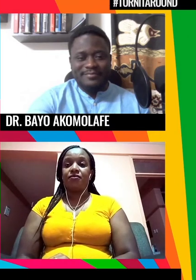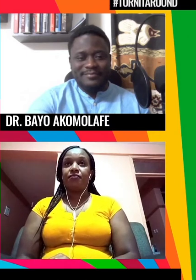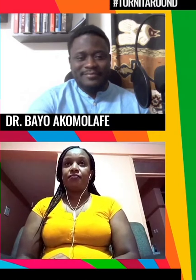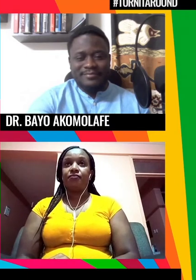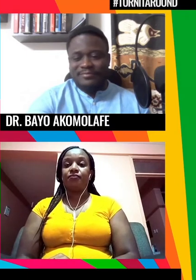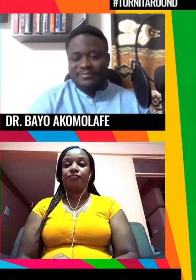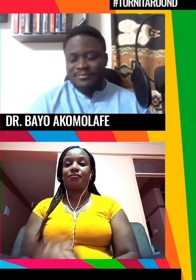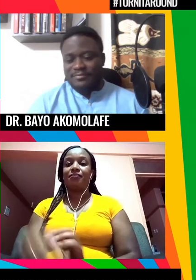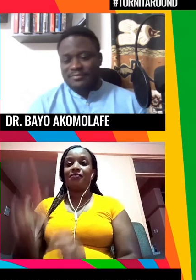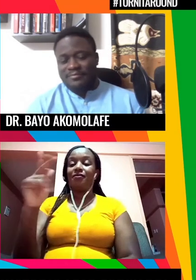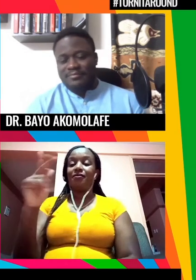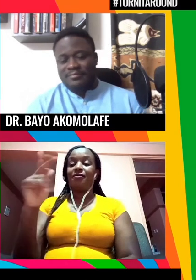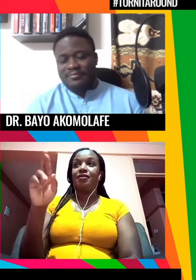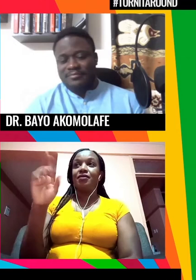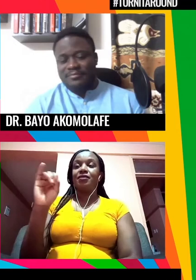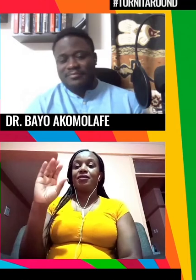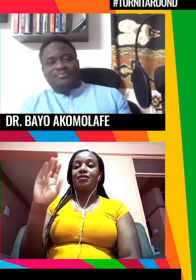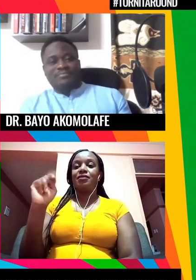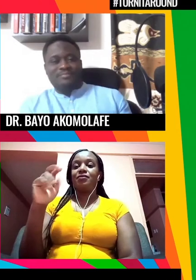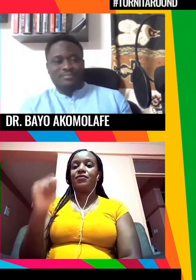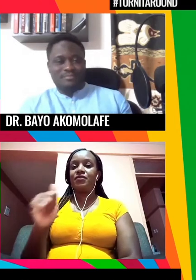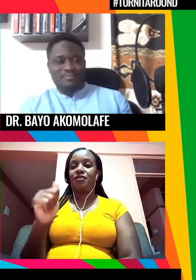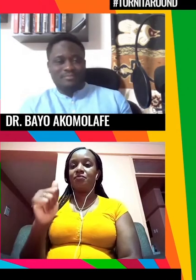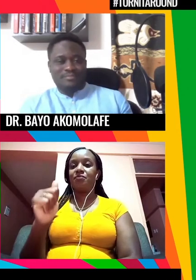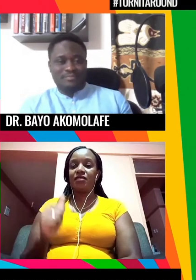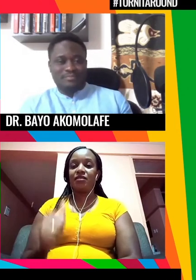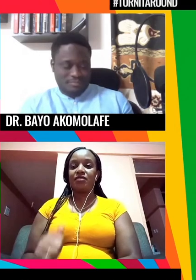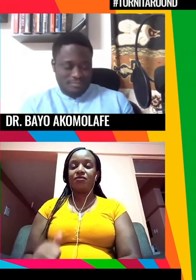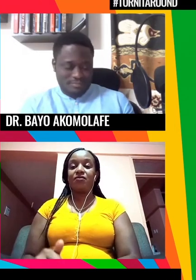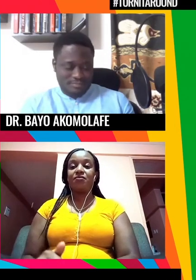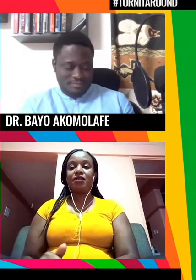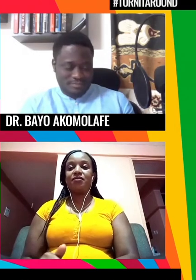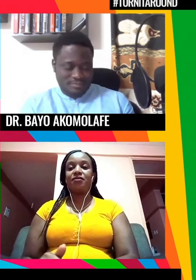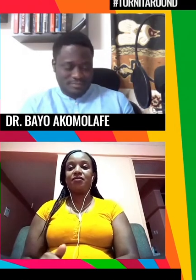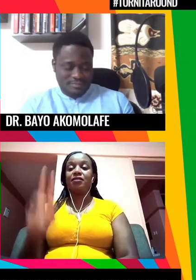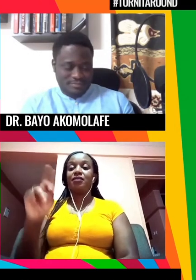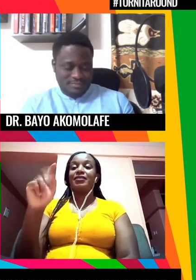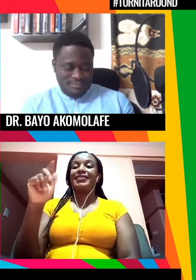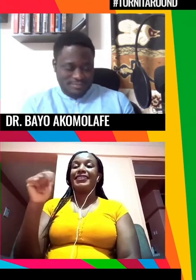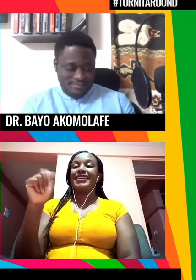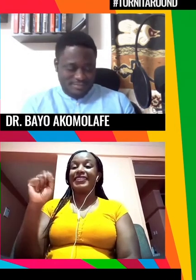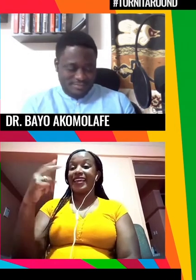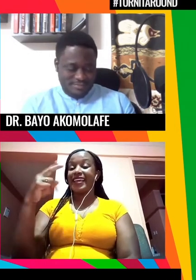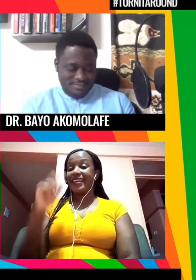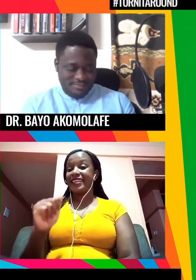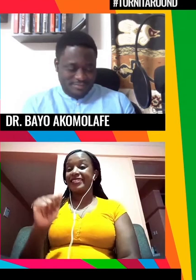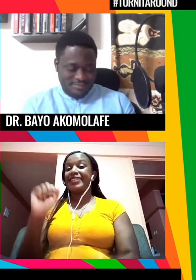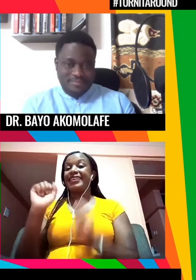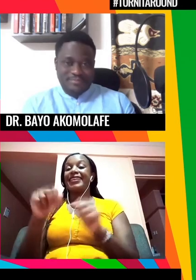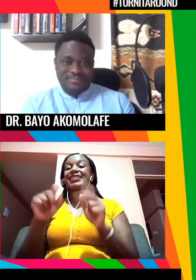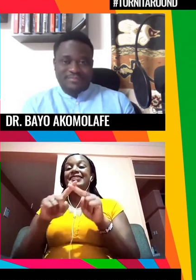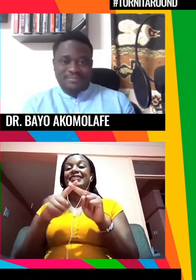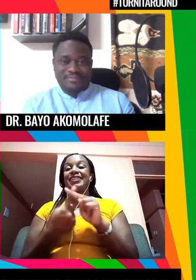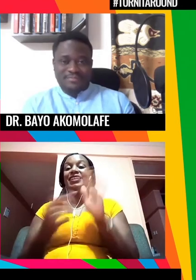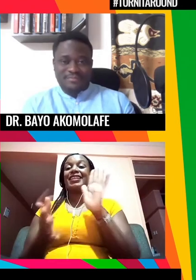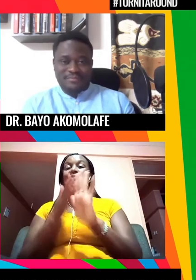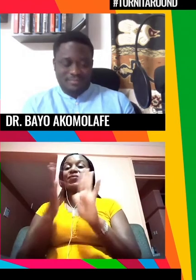y luego Natasha quizás pueda empezar Natasha porque ella tiene mucha pasión energía y